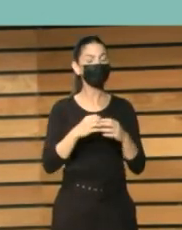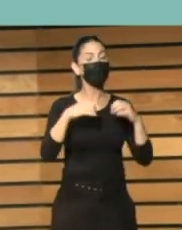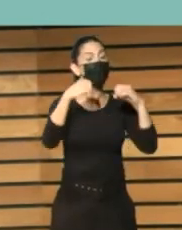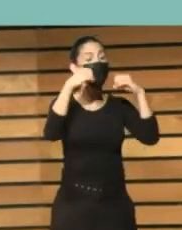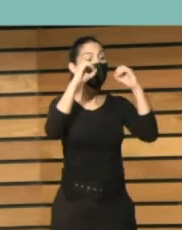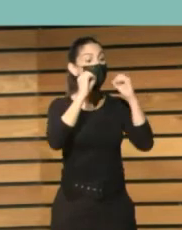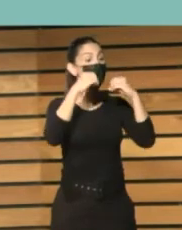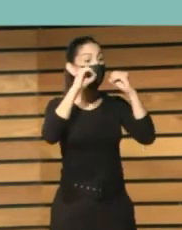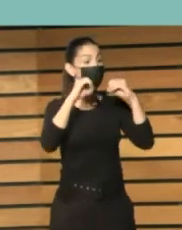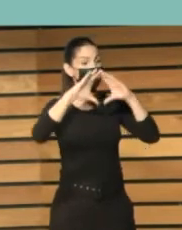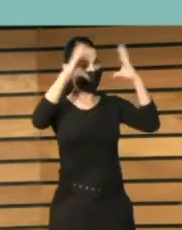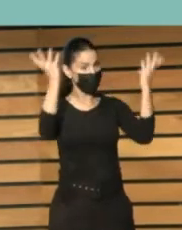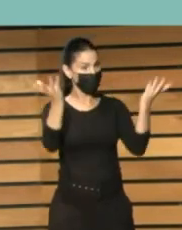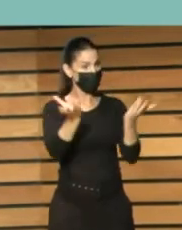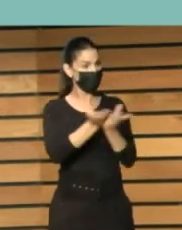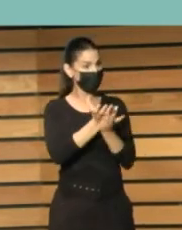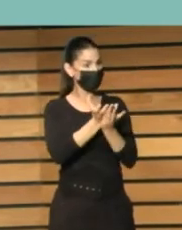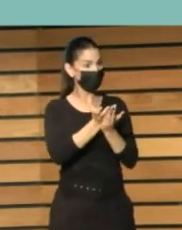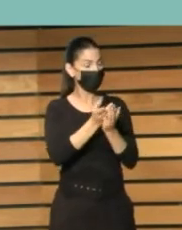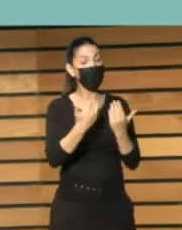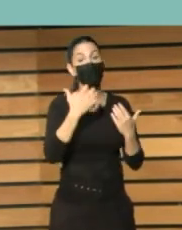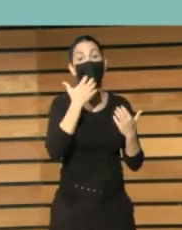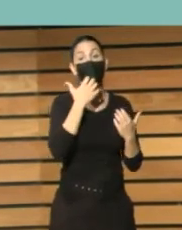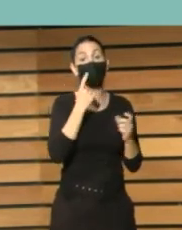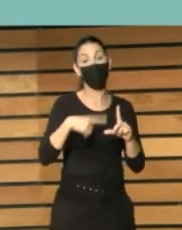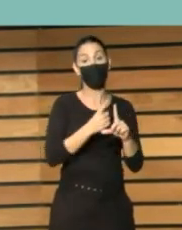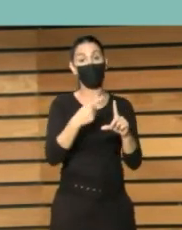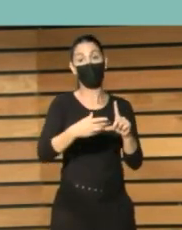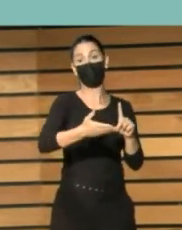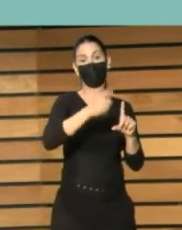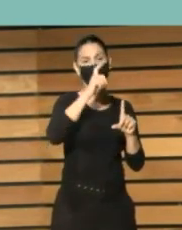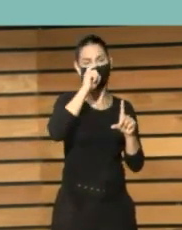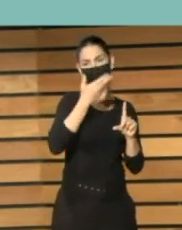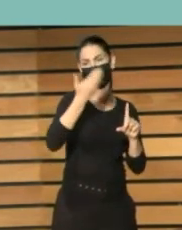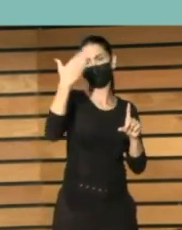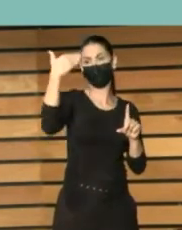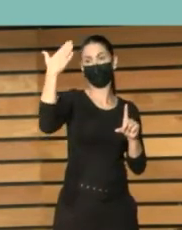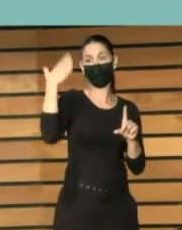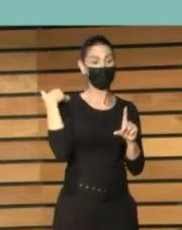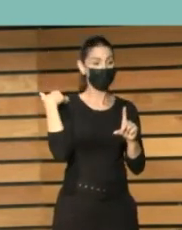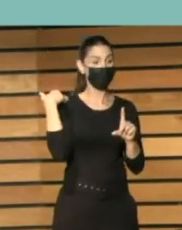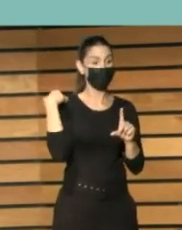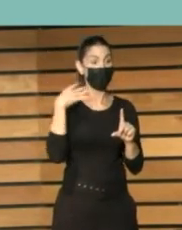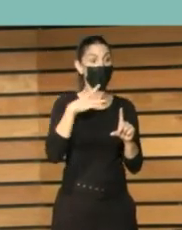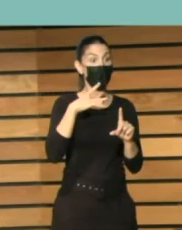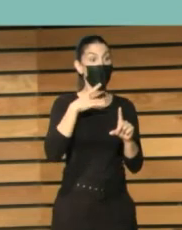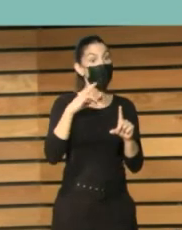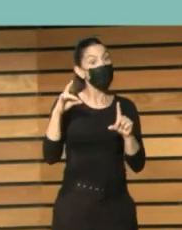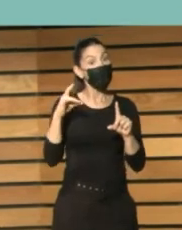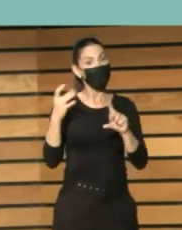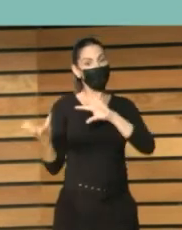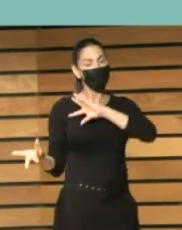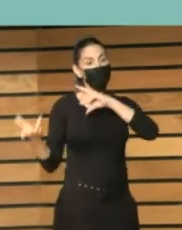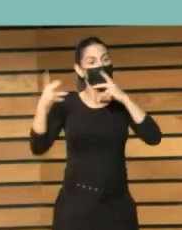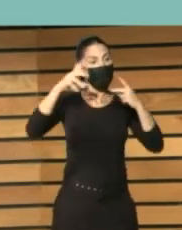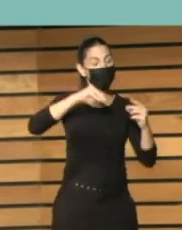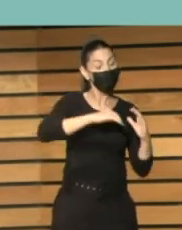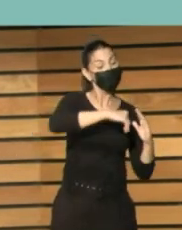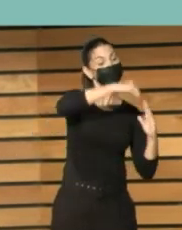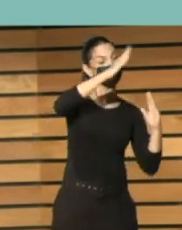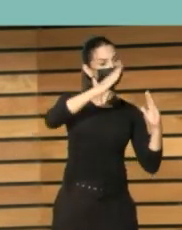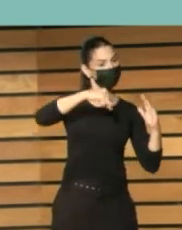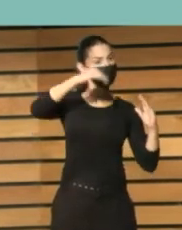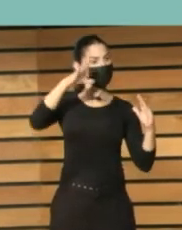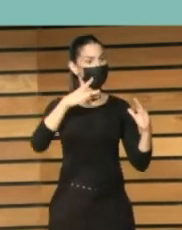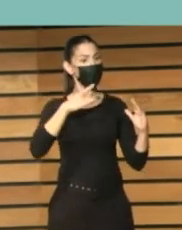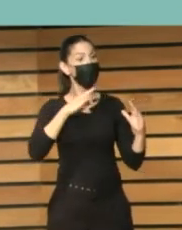de relieve, y superponer un mapa antiguo, para que se pueda ver el relieve de este mapa antiguo, que estamos viendo aquí, el mapa